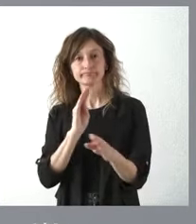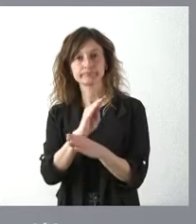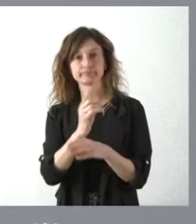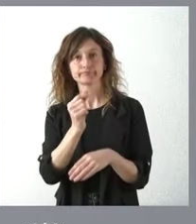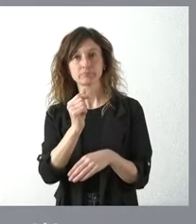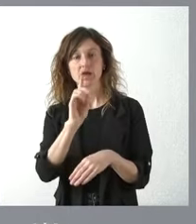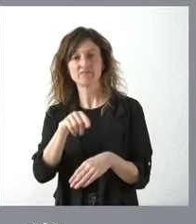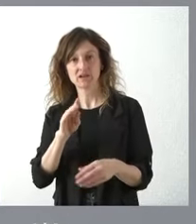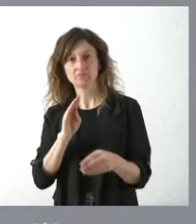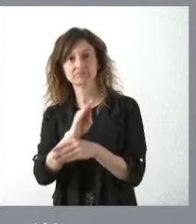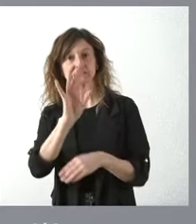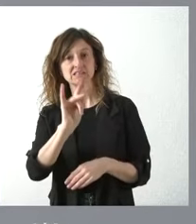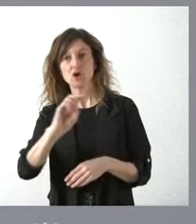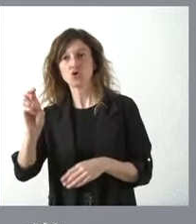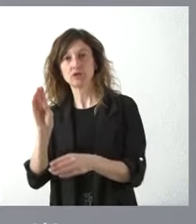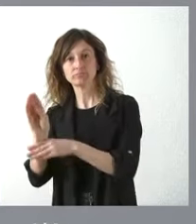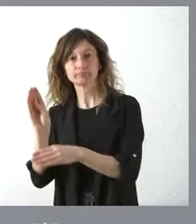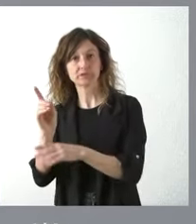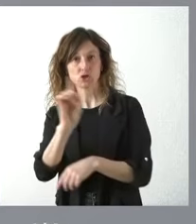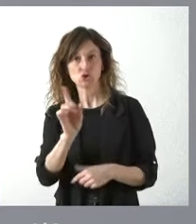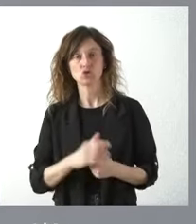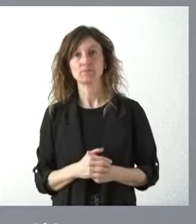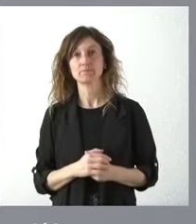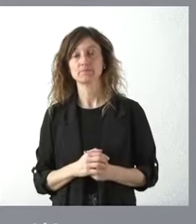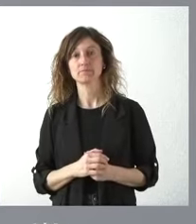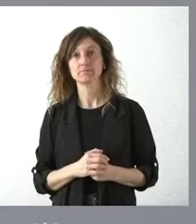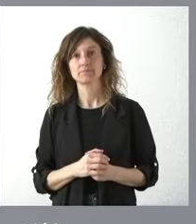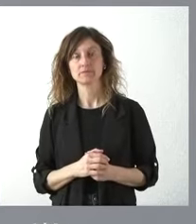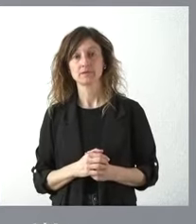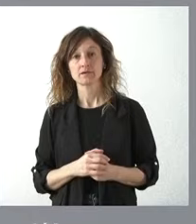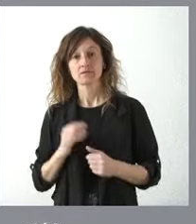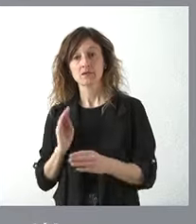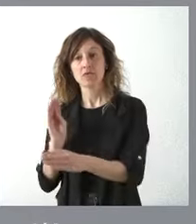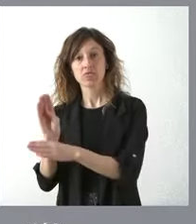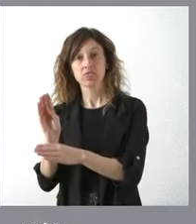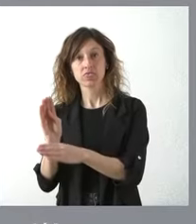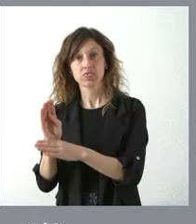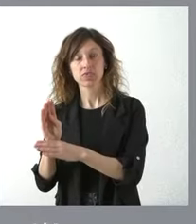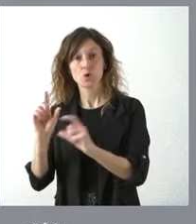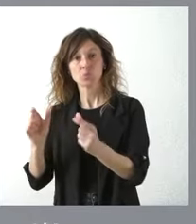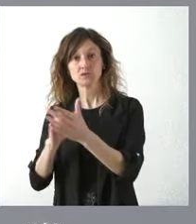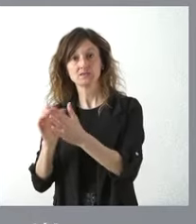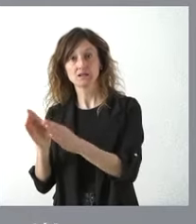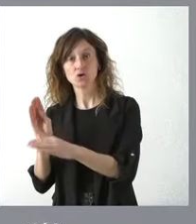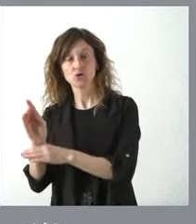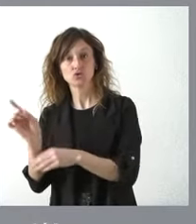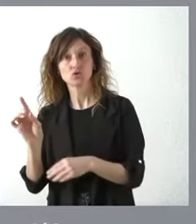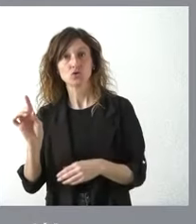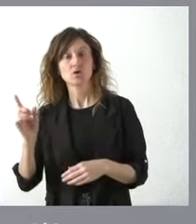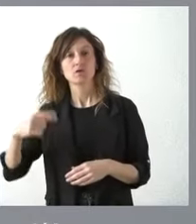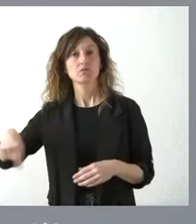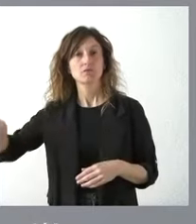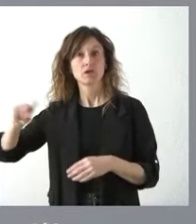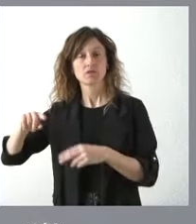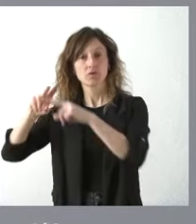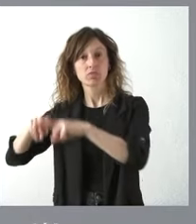se sufragan y aquellas otras no lo cual no significa que el resto de partidas que no se sufragan por la Junta de Castilla y León sean partidas que no estén sometidos a